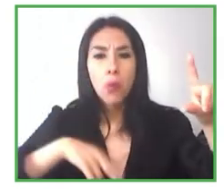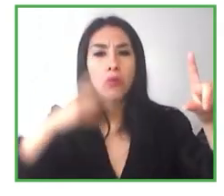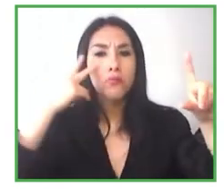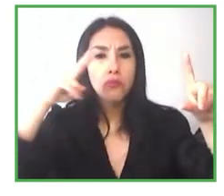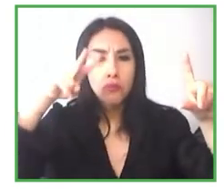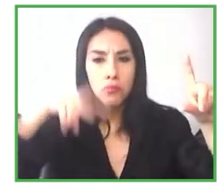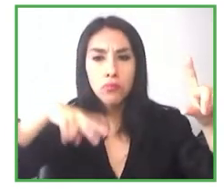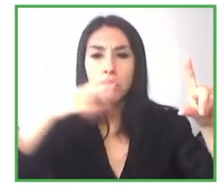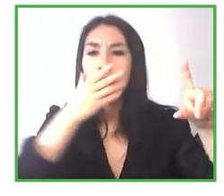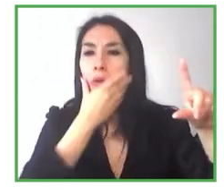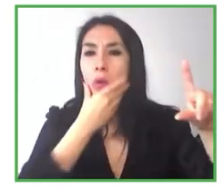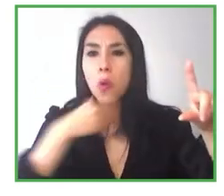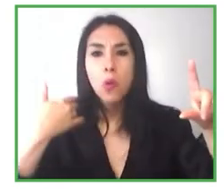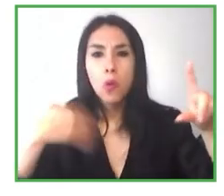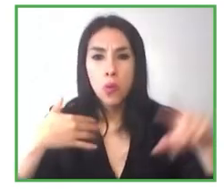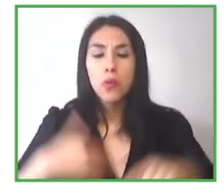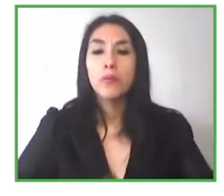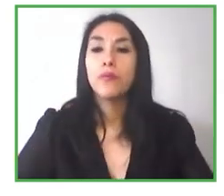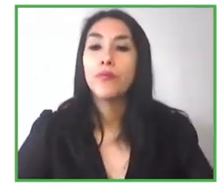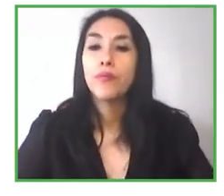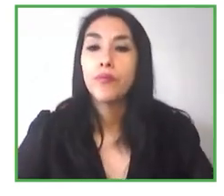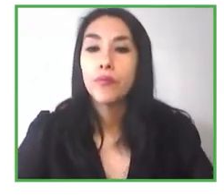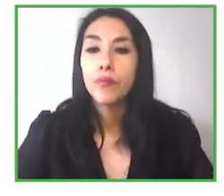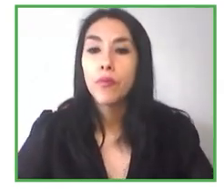en la fotografía eso es increíble